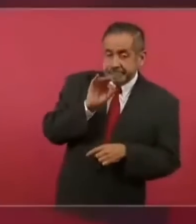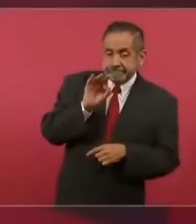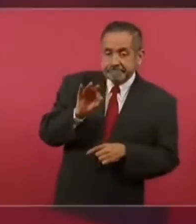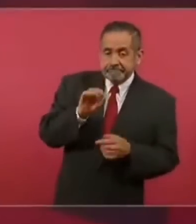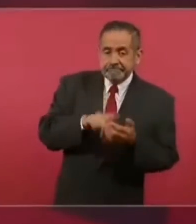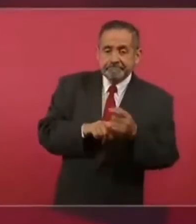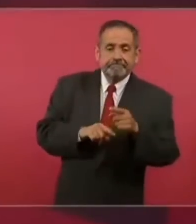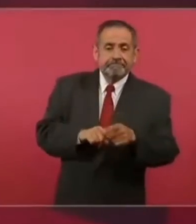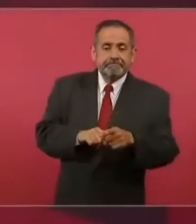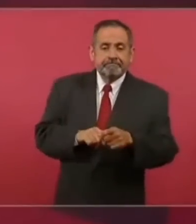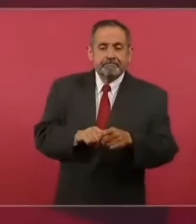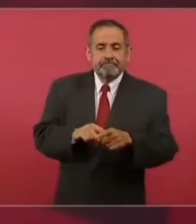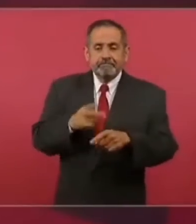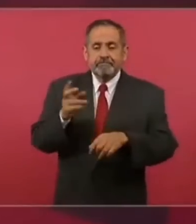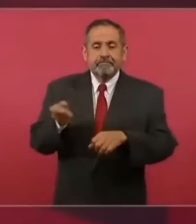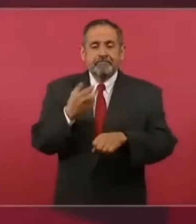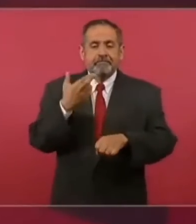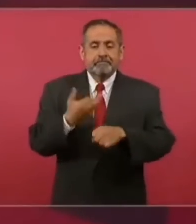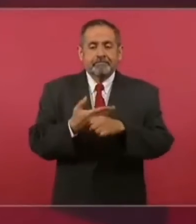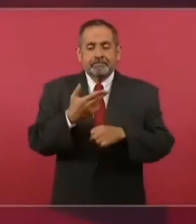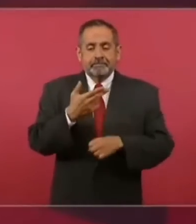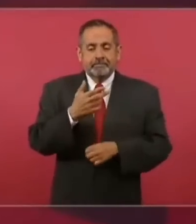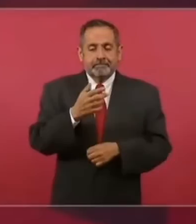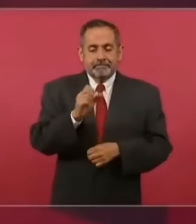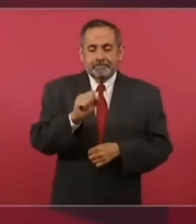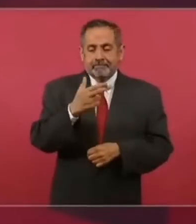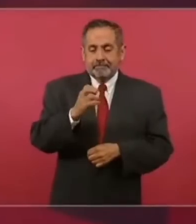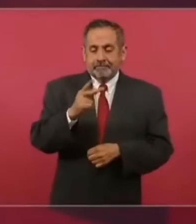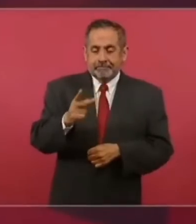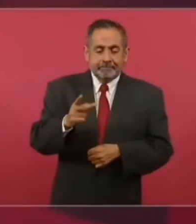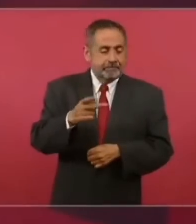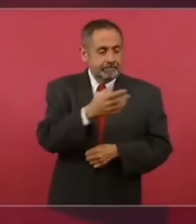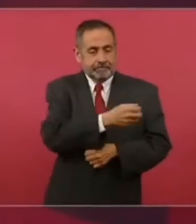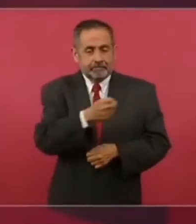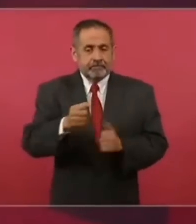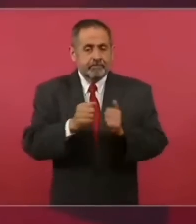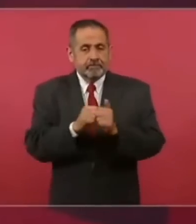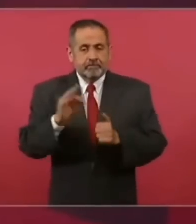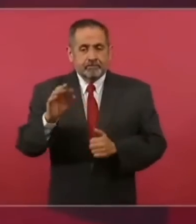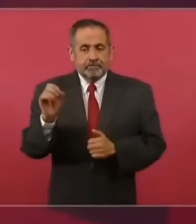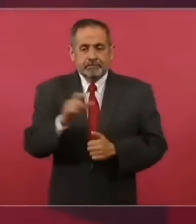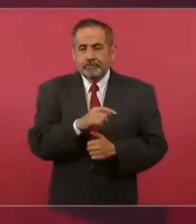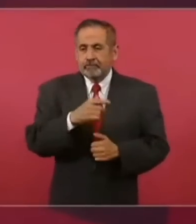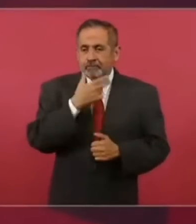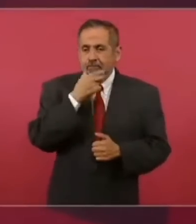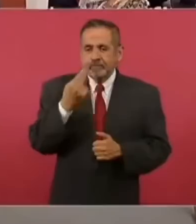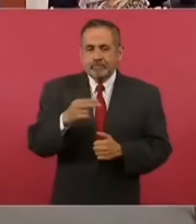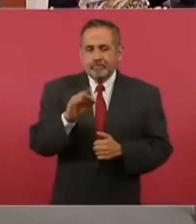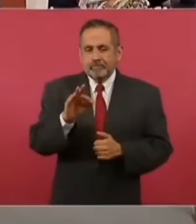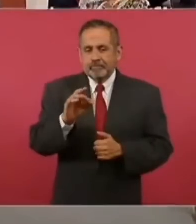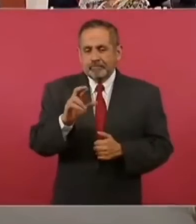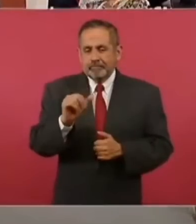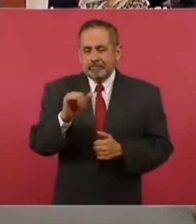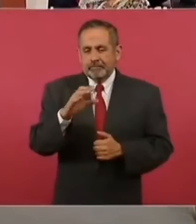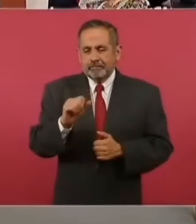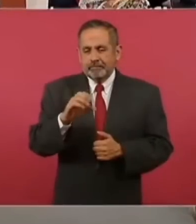al secretario de Hacienda a Fox a Francisco Gil